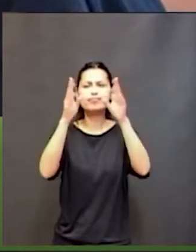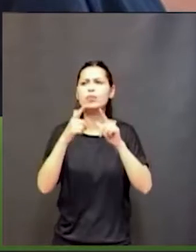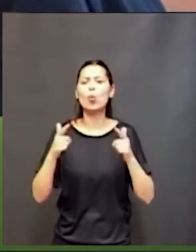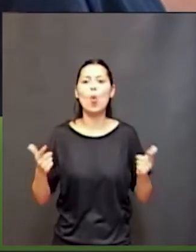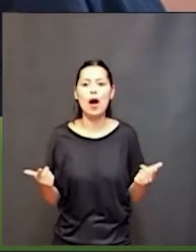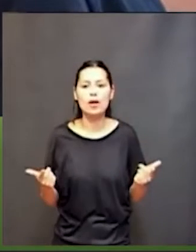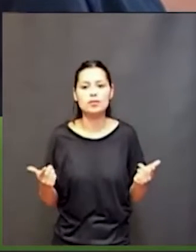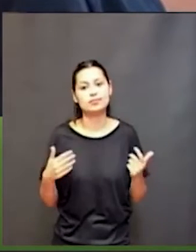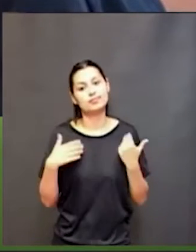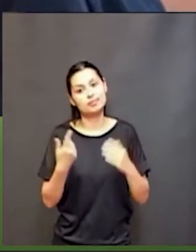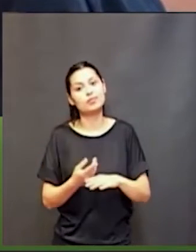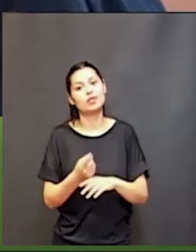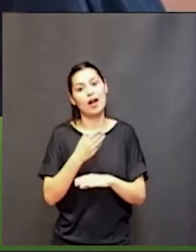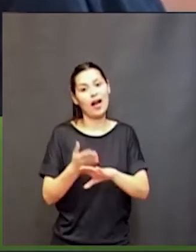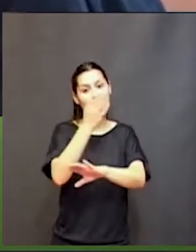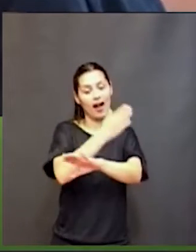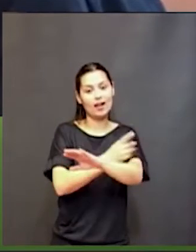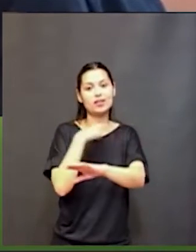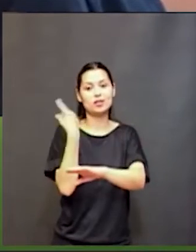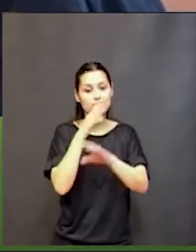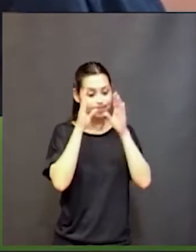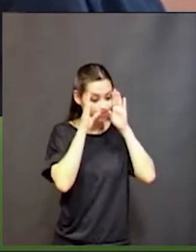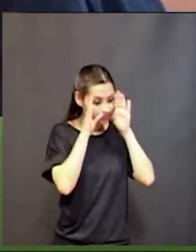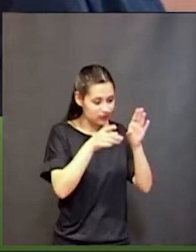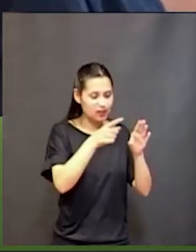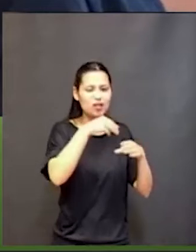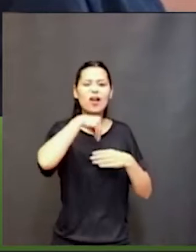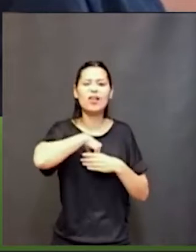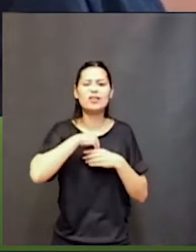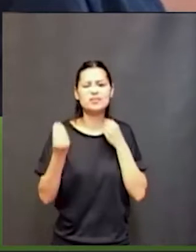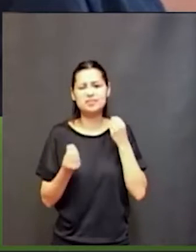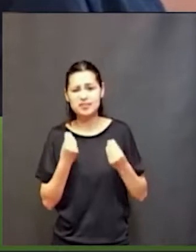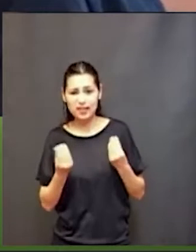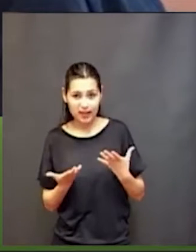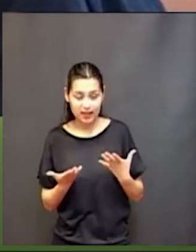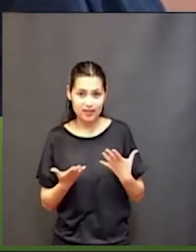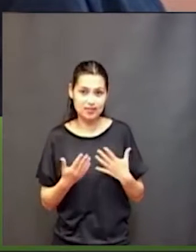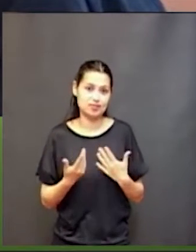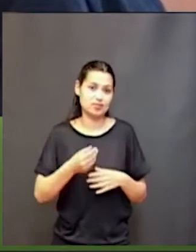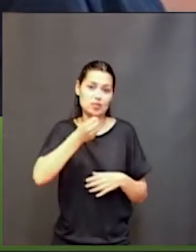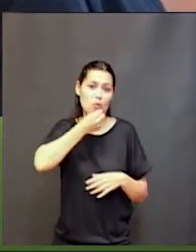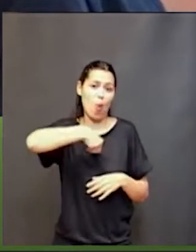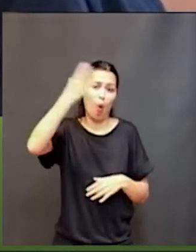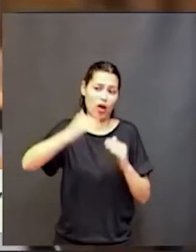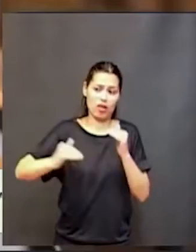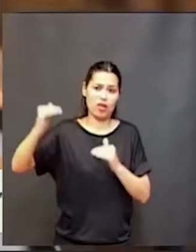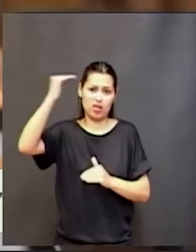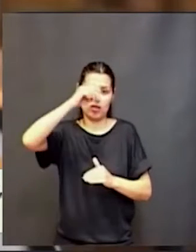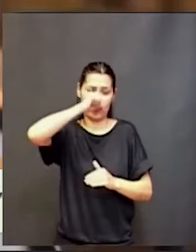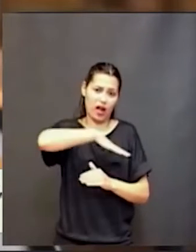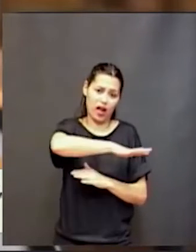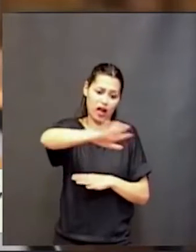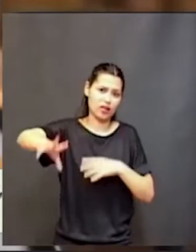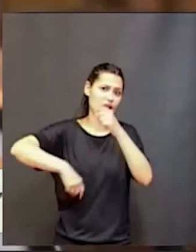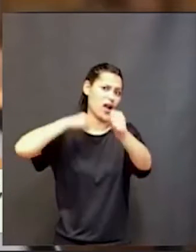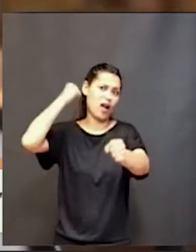tenemos que aprender a atender lo que le pasa a ellos, a nuestros alumnos y esto se da en cualquier nivel educativo, desde el jardín hasta la universidad,